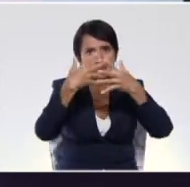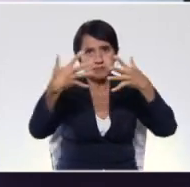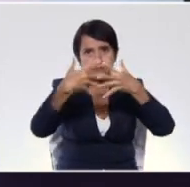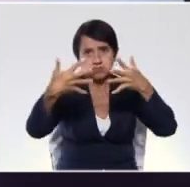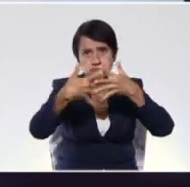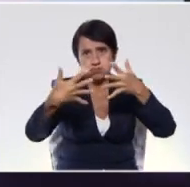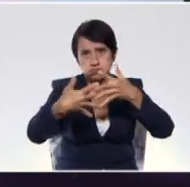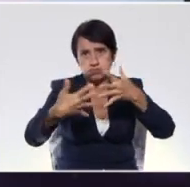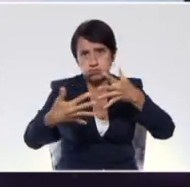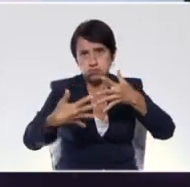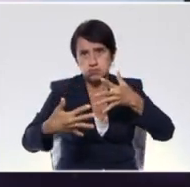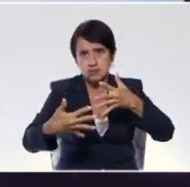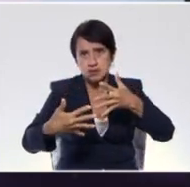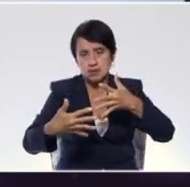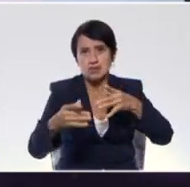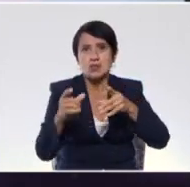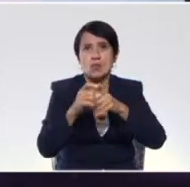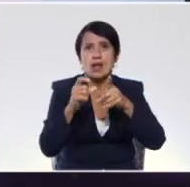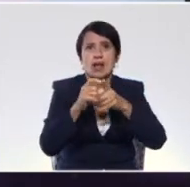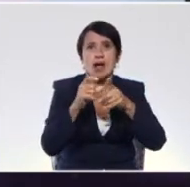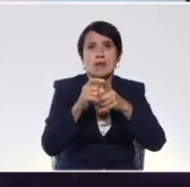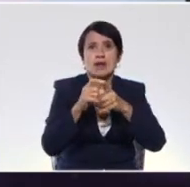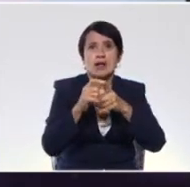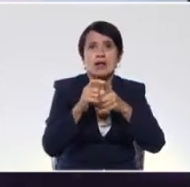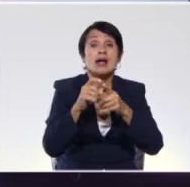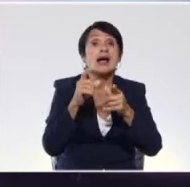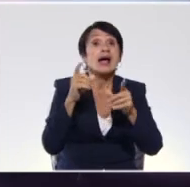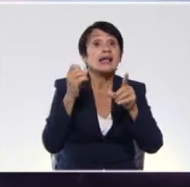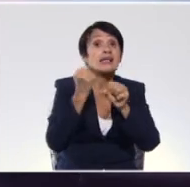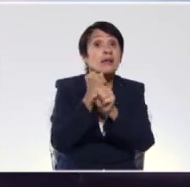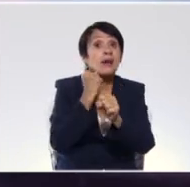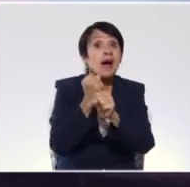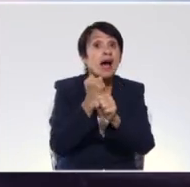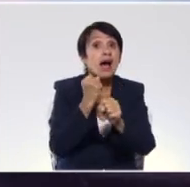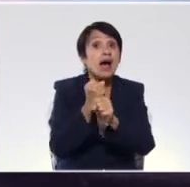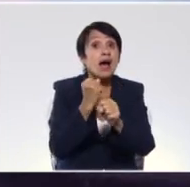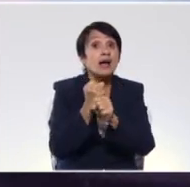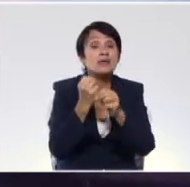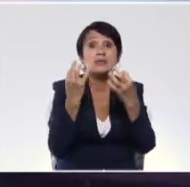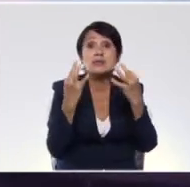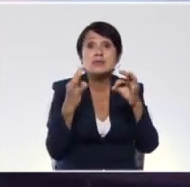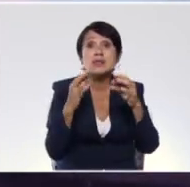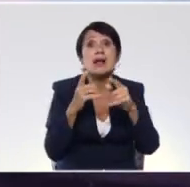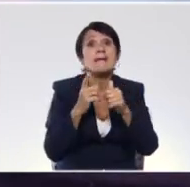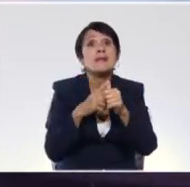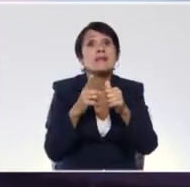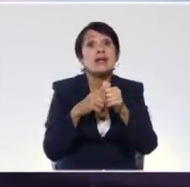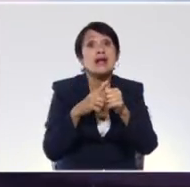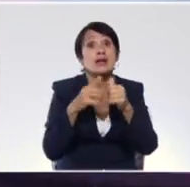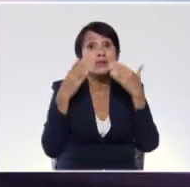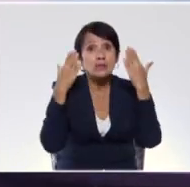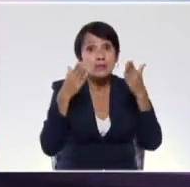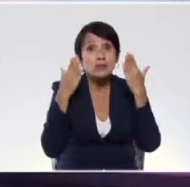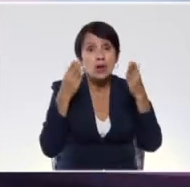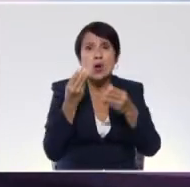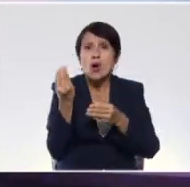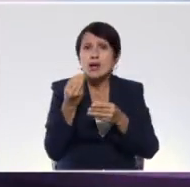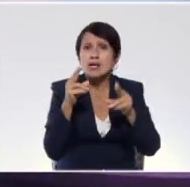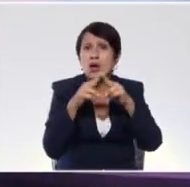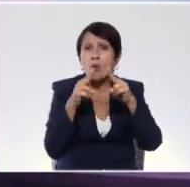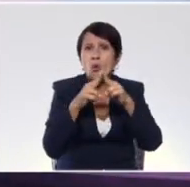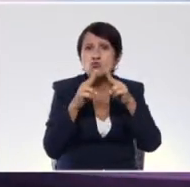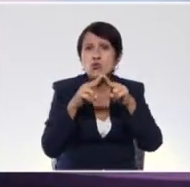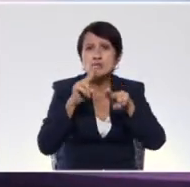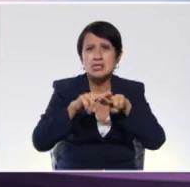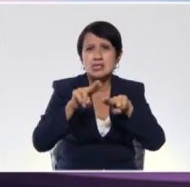su vocabulario? No Vamos a trabajar con esas palabras de la cotidianidad. Lo primero que tenemos que asesorarnos es ¿Qué conoce el